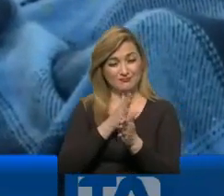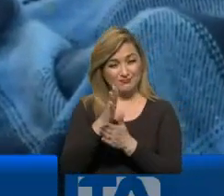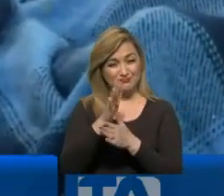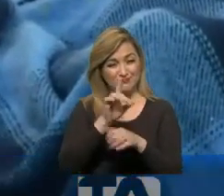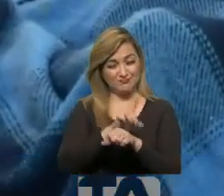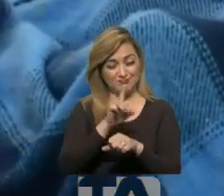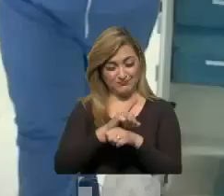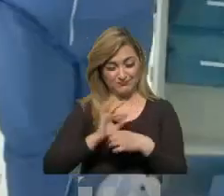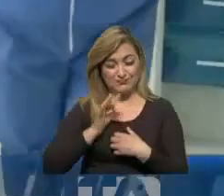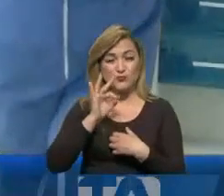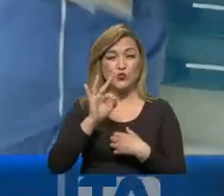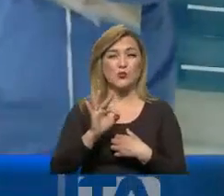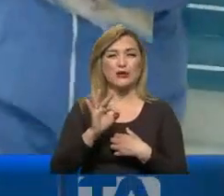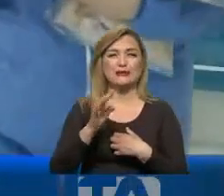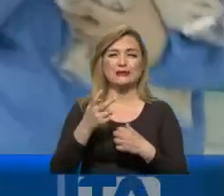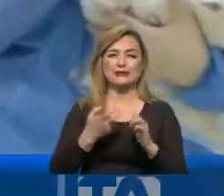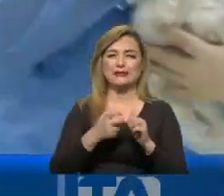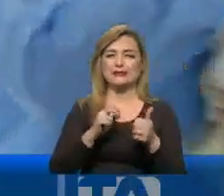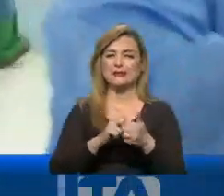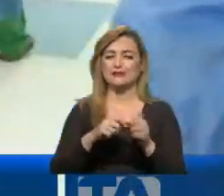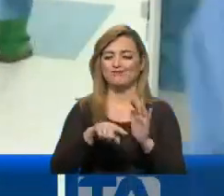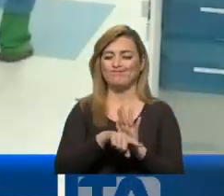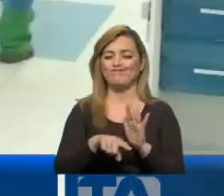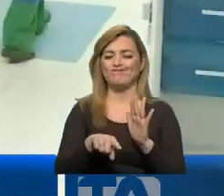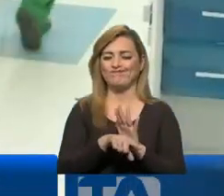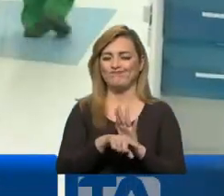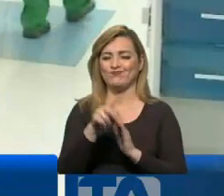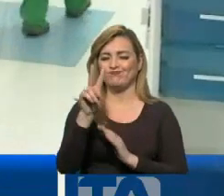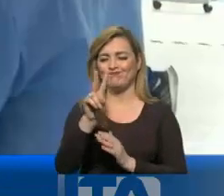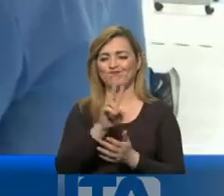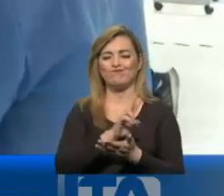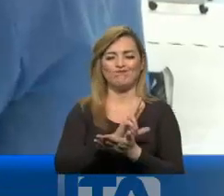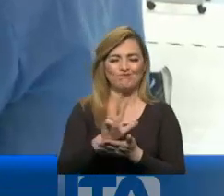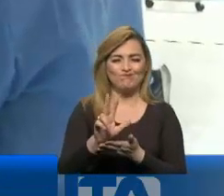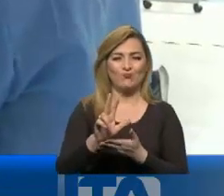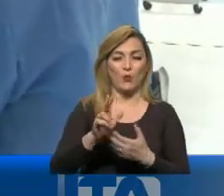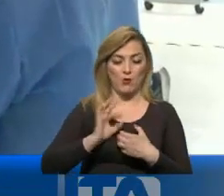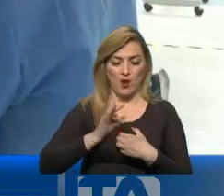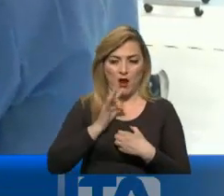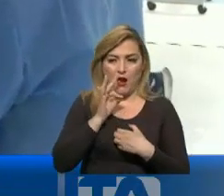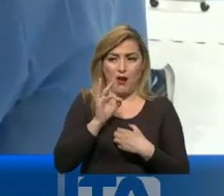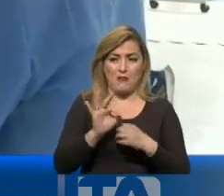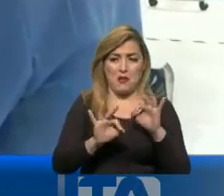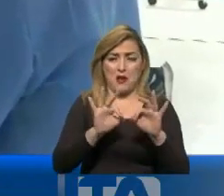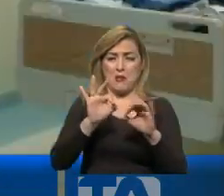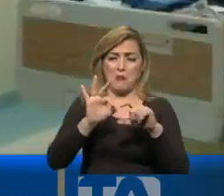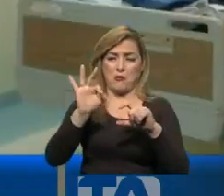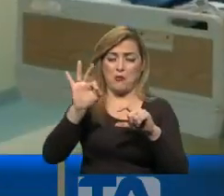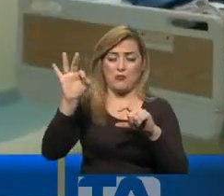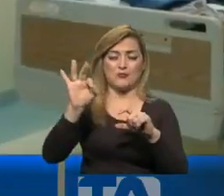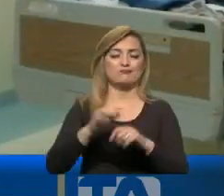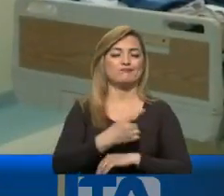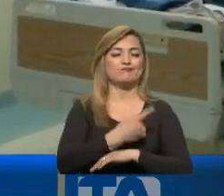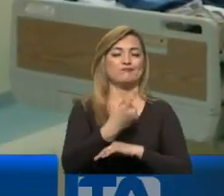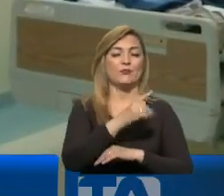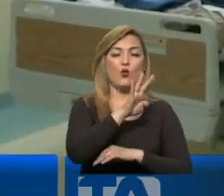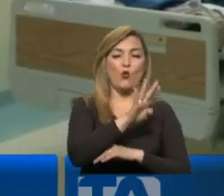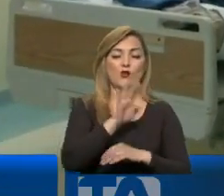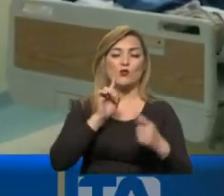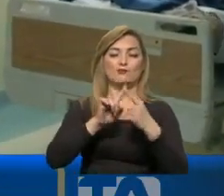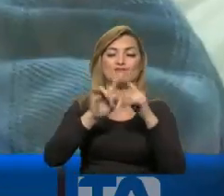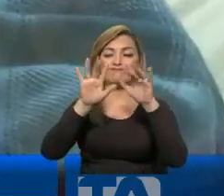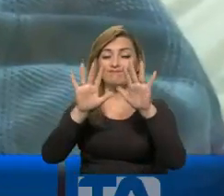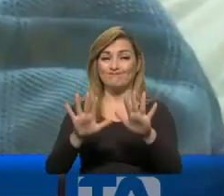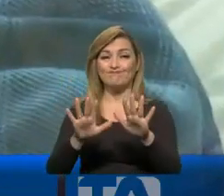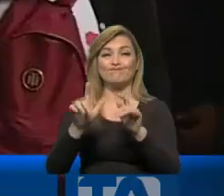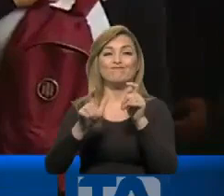posible aumento de contagios. Aseguran que eso se verá en dos o tres semanas. El punto es que del día cuatro al diez de haber adquirido el